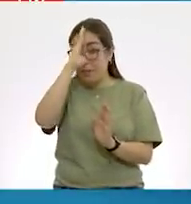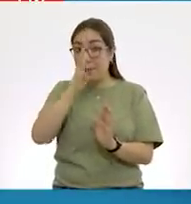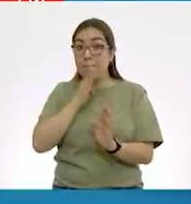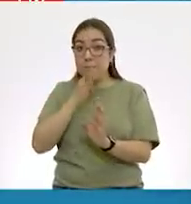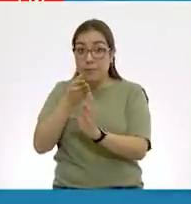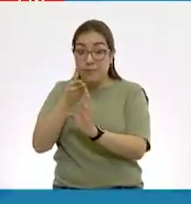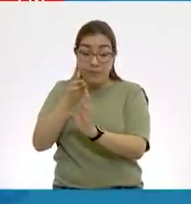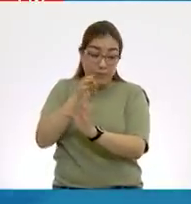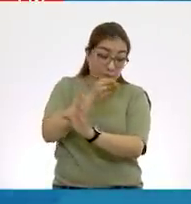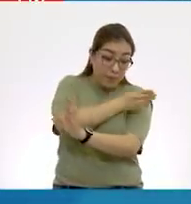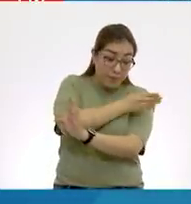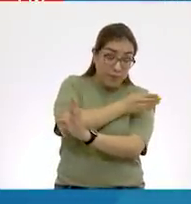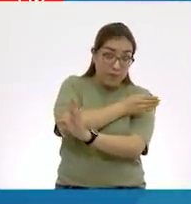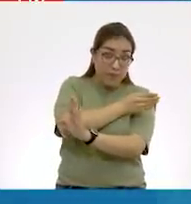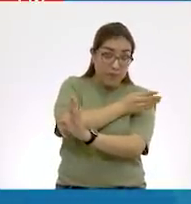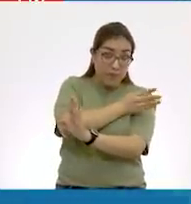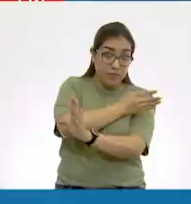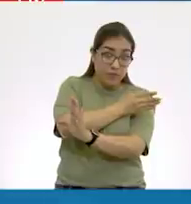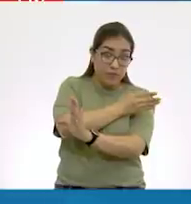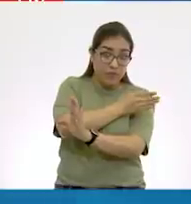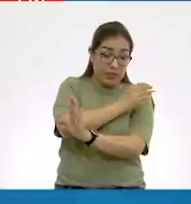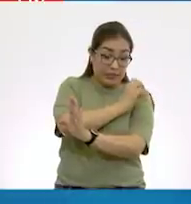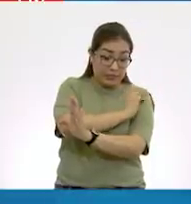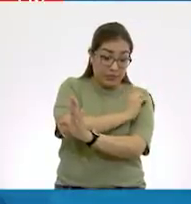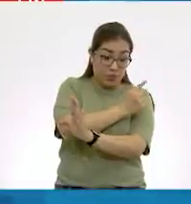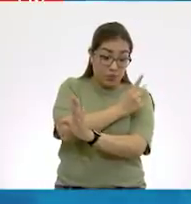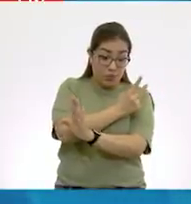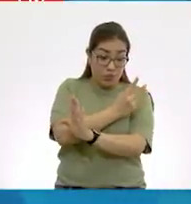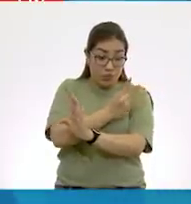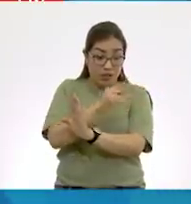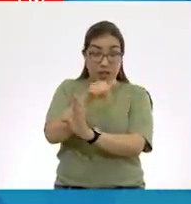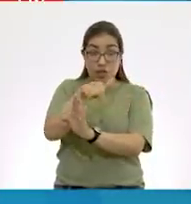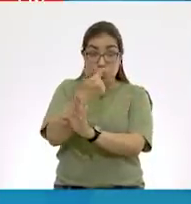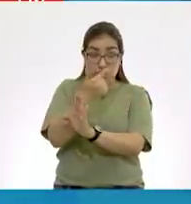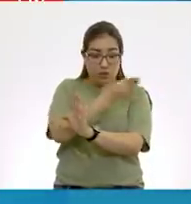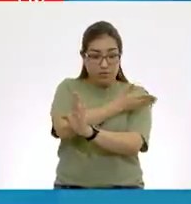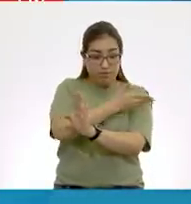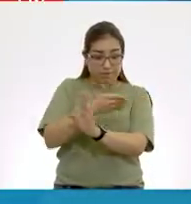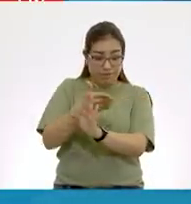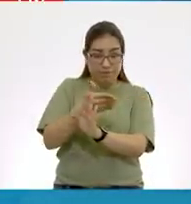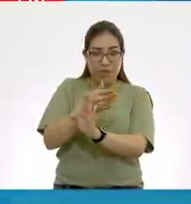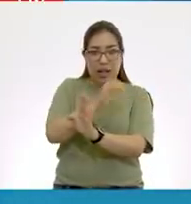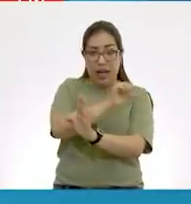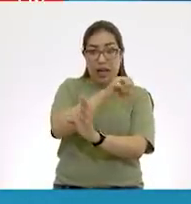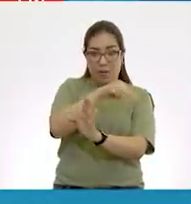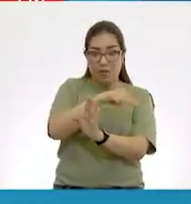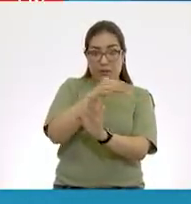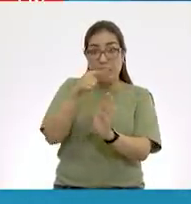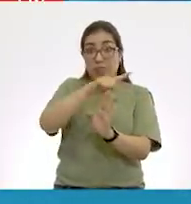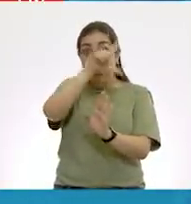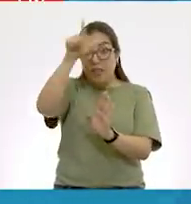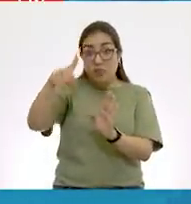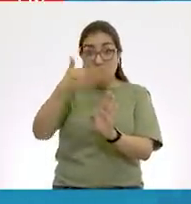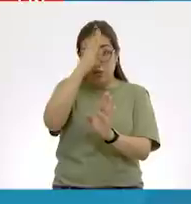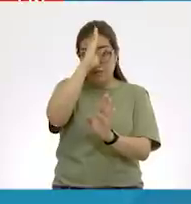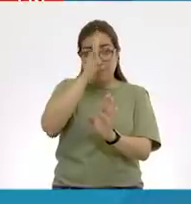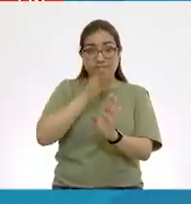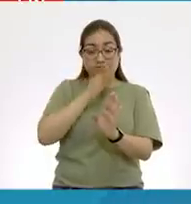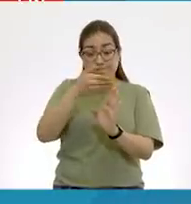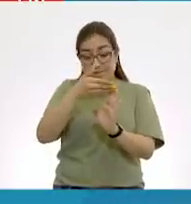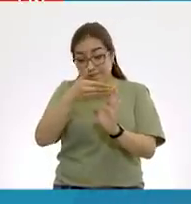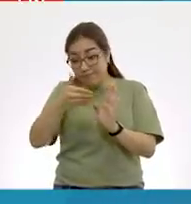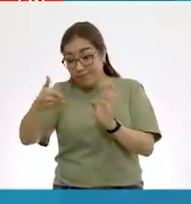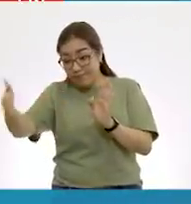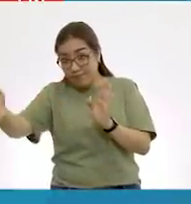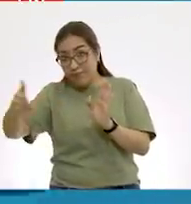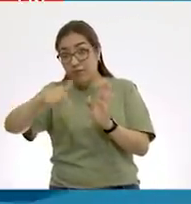que es hasta las 12 del día, y pasado meridiano, que es a partir de las 12 del